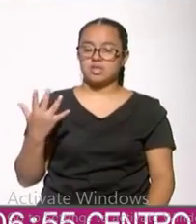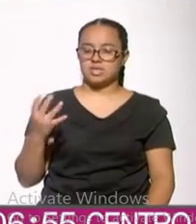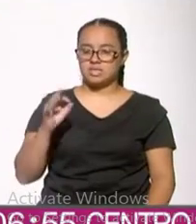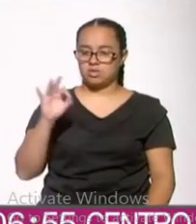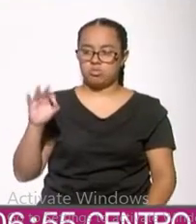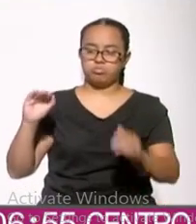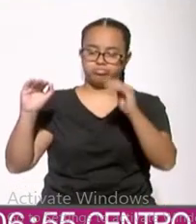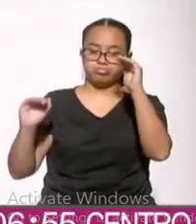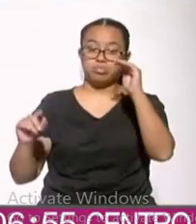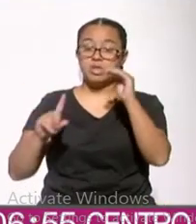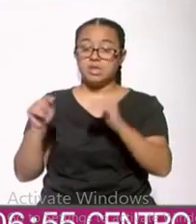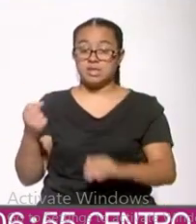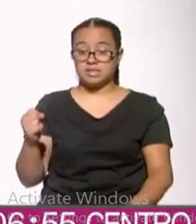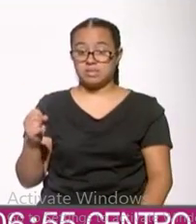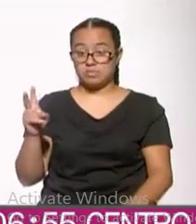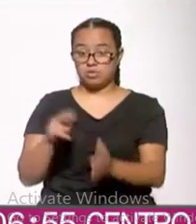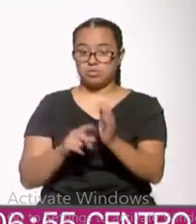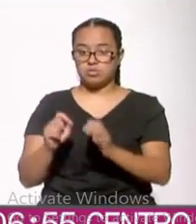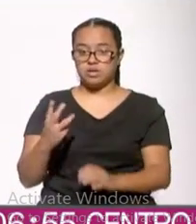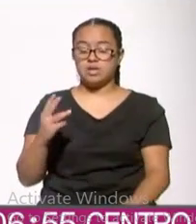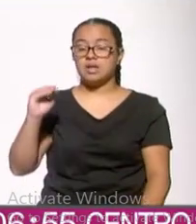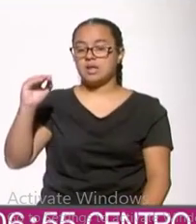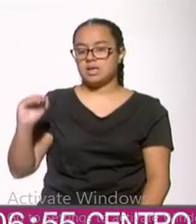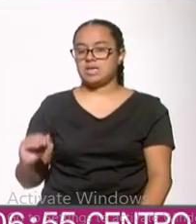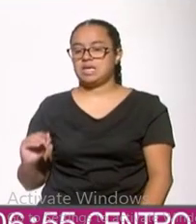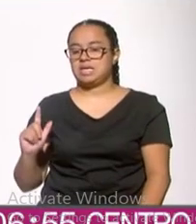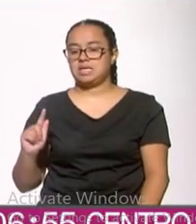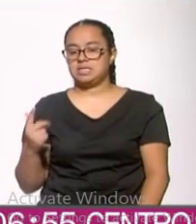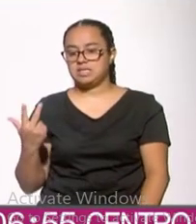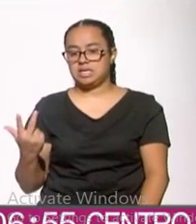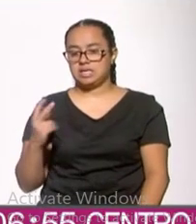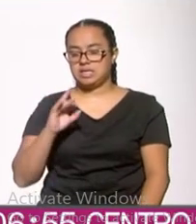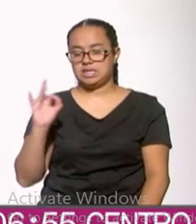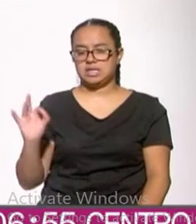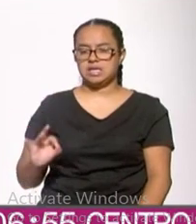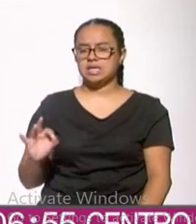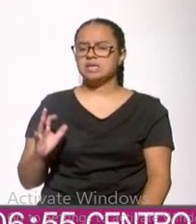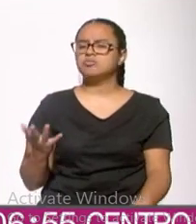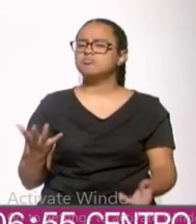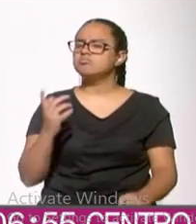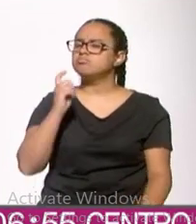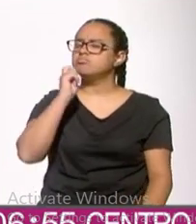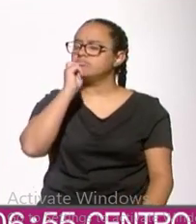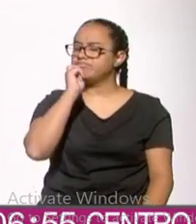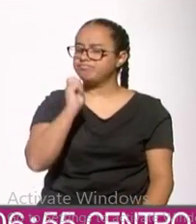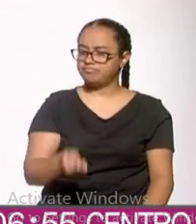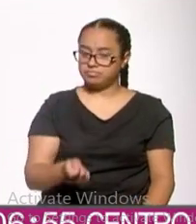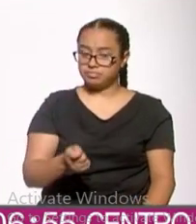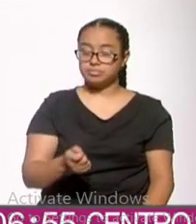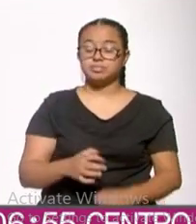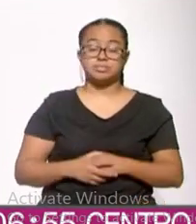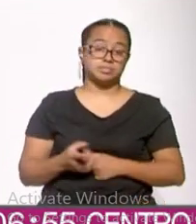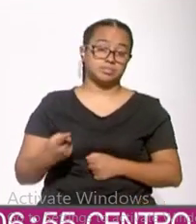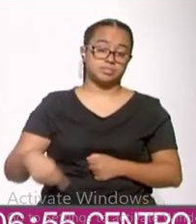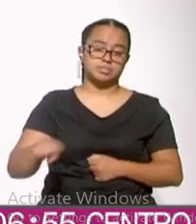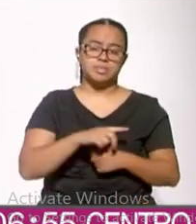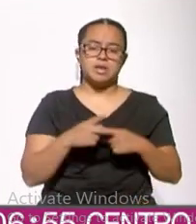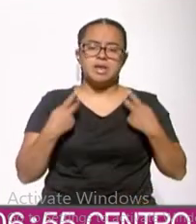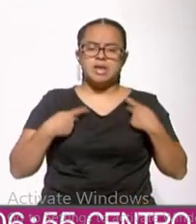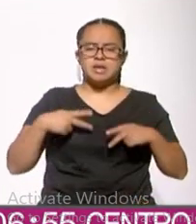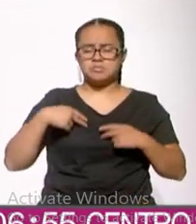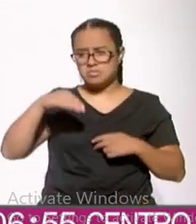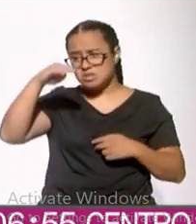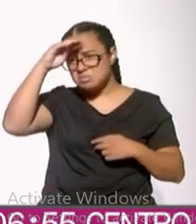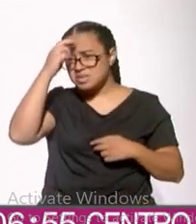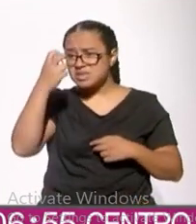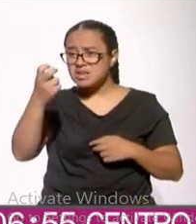y en septiembre del 23 baja 78%. ¿Qué significa esto? Que en algún sentido estamos normalizando